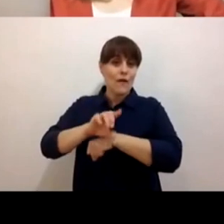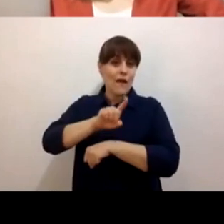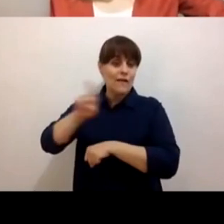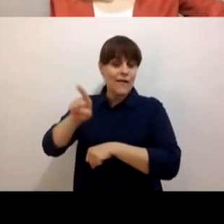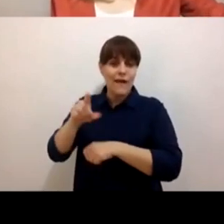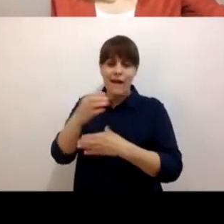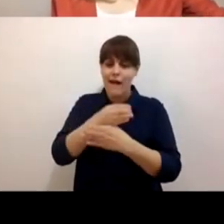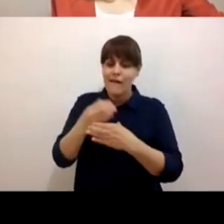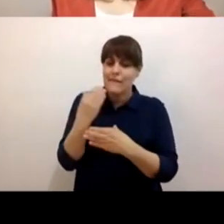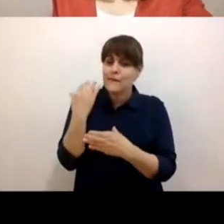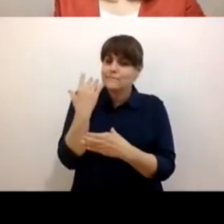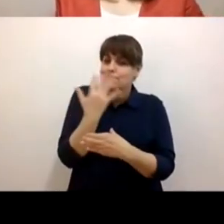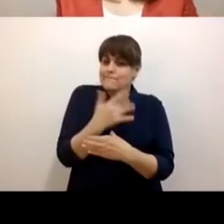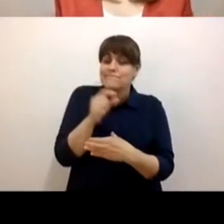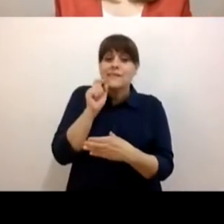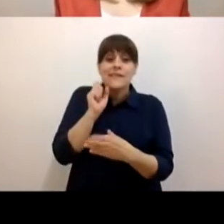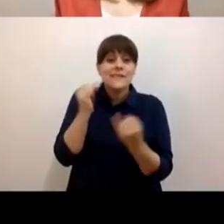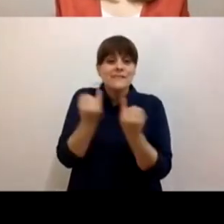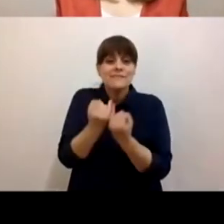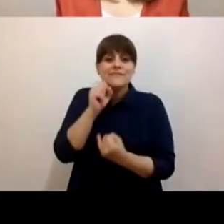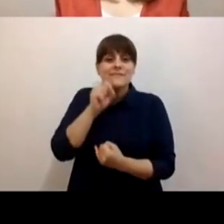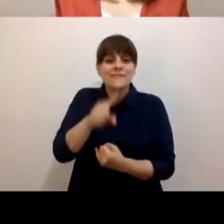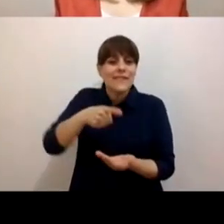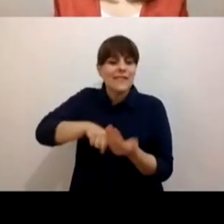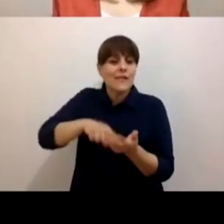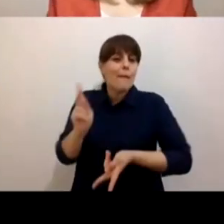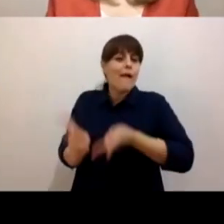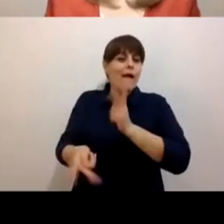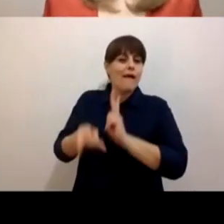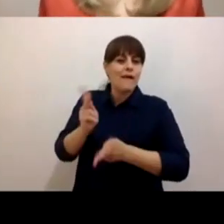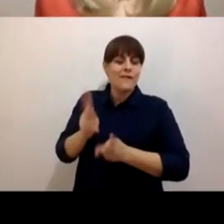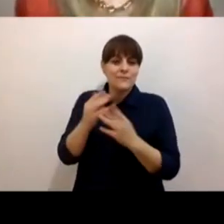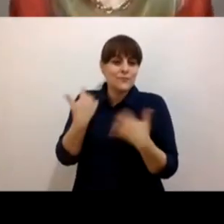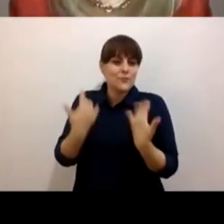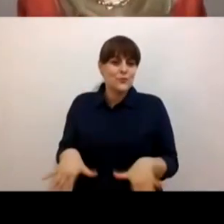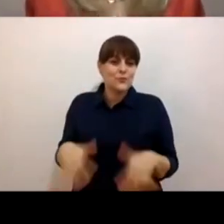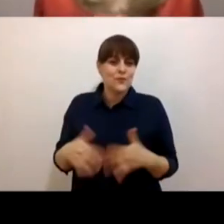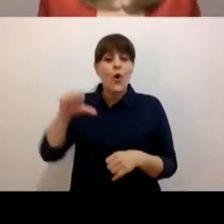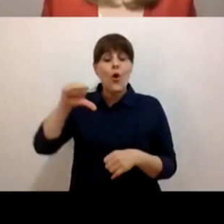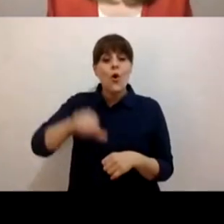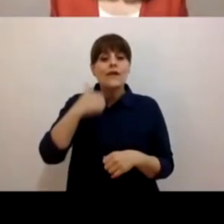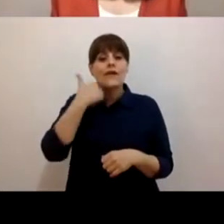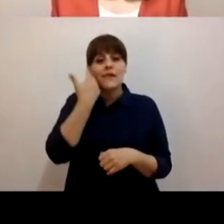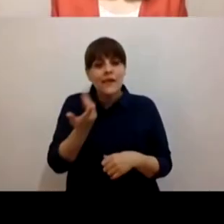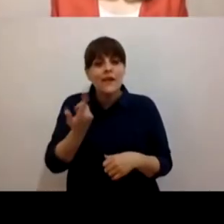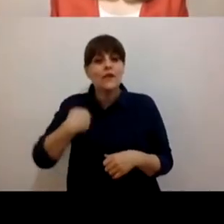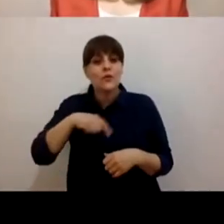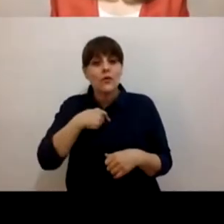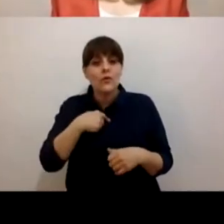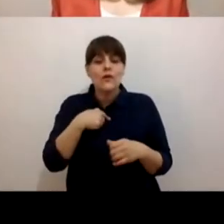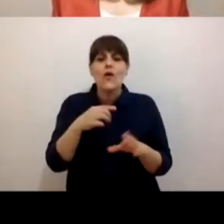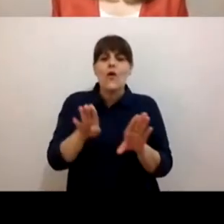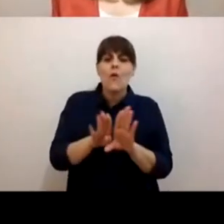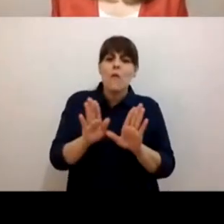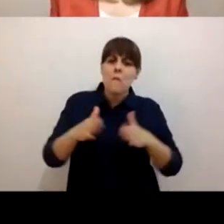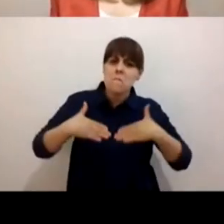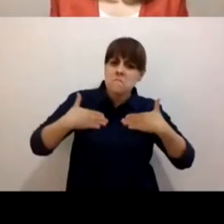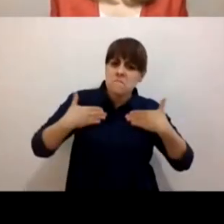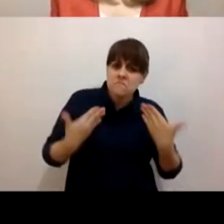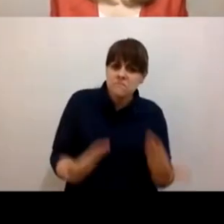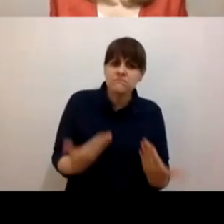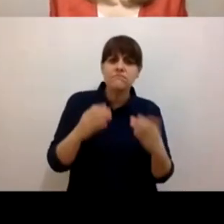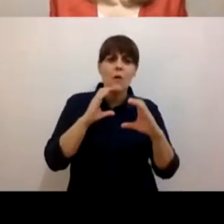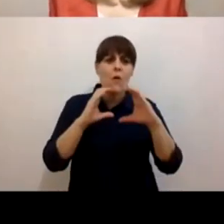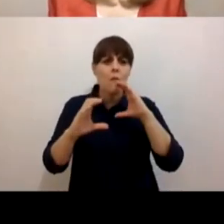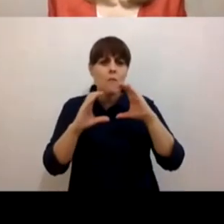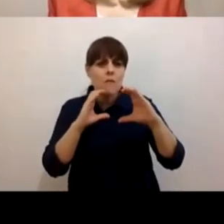remite a esto, que es lo que hoy vamos a querer lograr, es simplemente estar en comunicación, en la confianza de estar alrededor